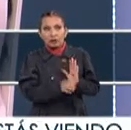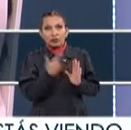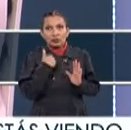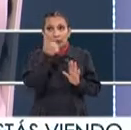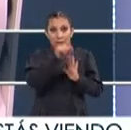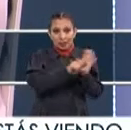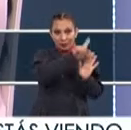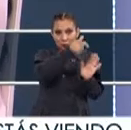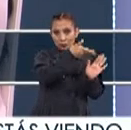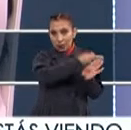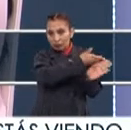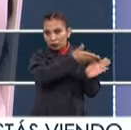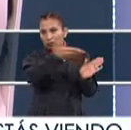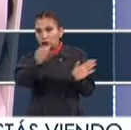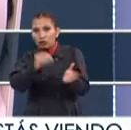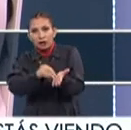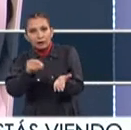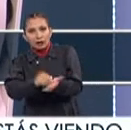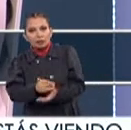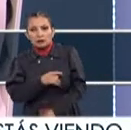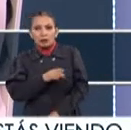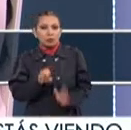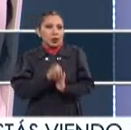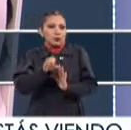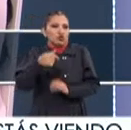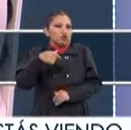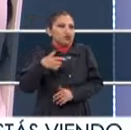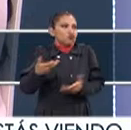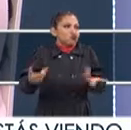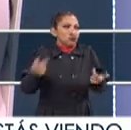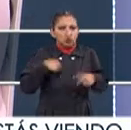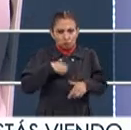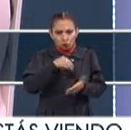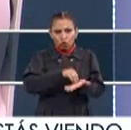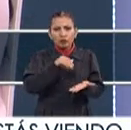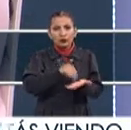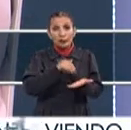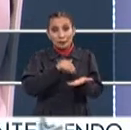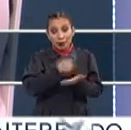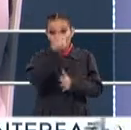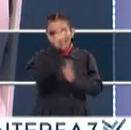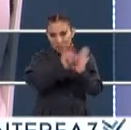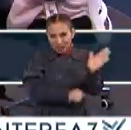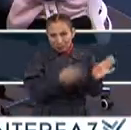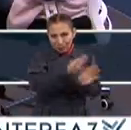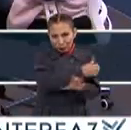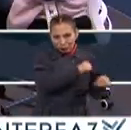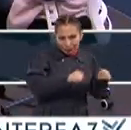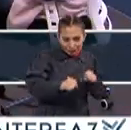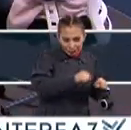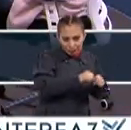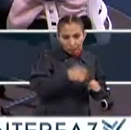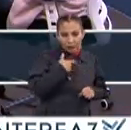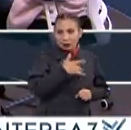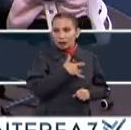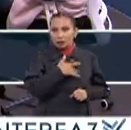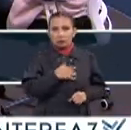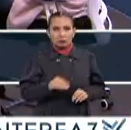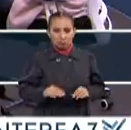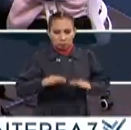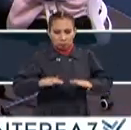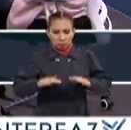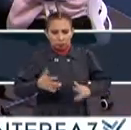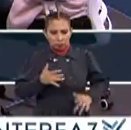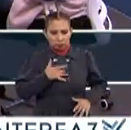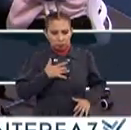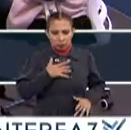seis meses después Es decir, yo puedo estar todavía después de un mes del evento Sintiendo que se mueve